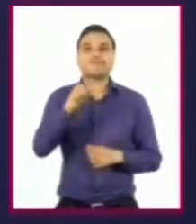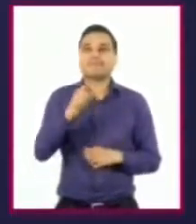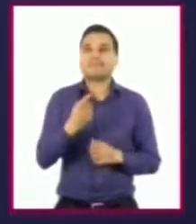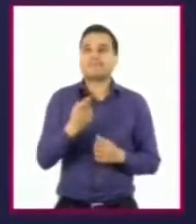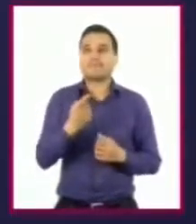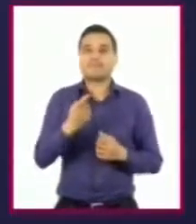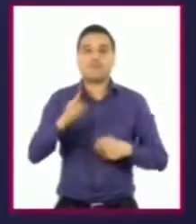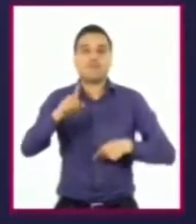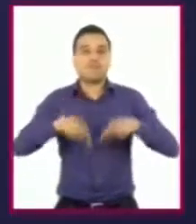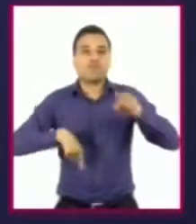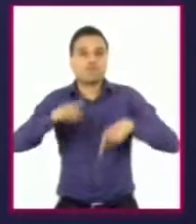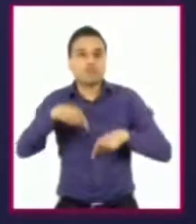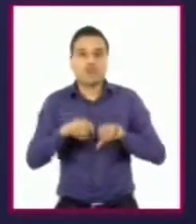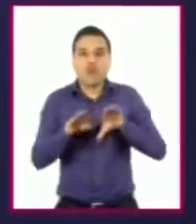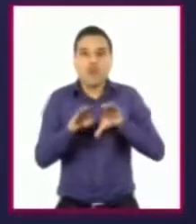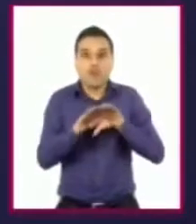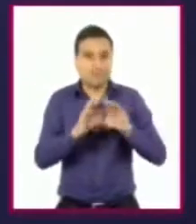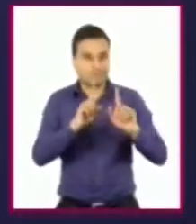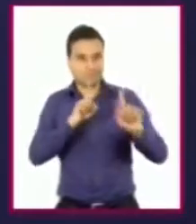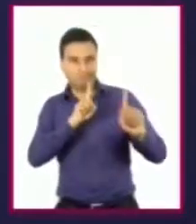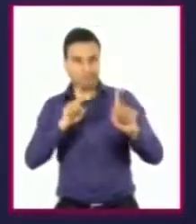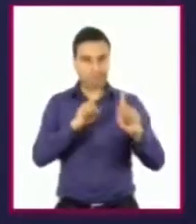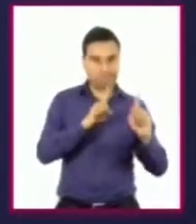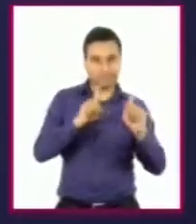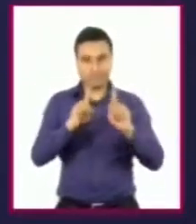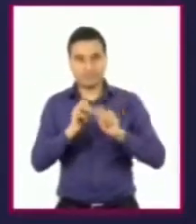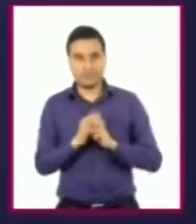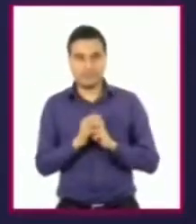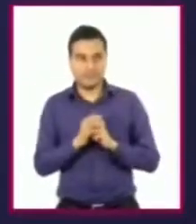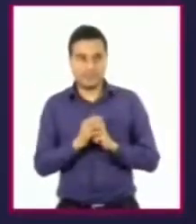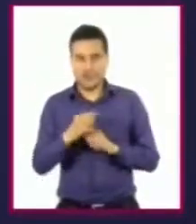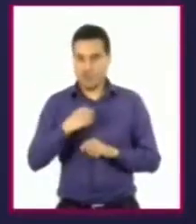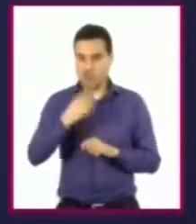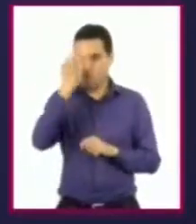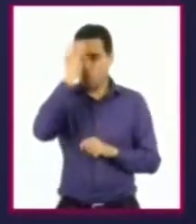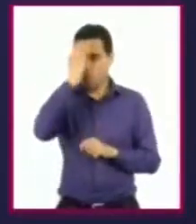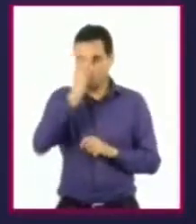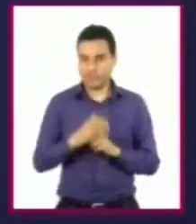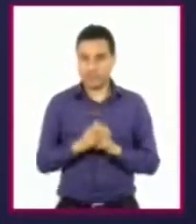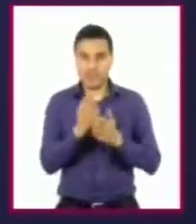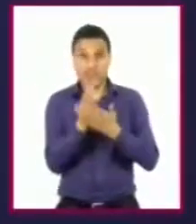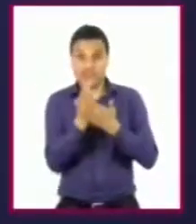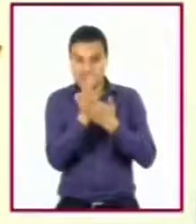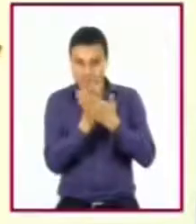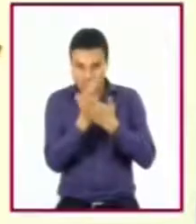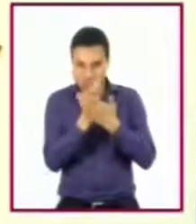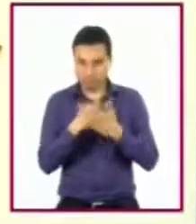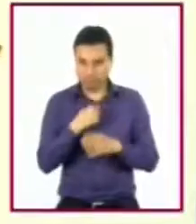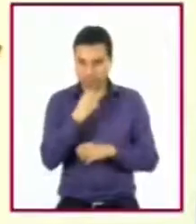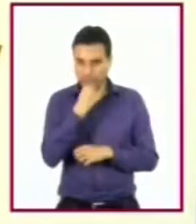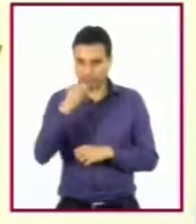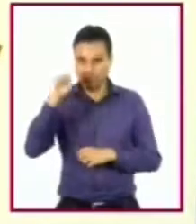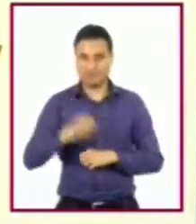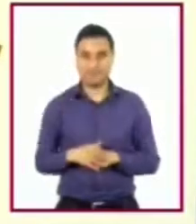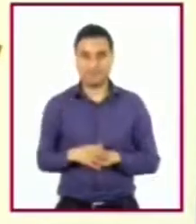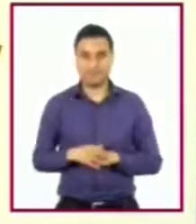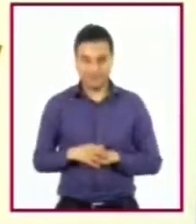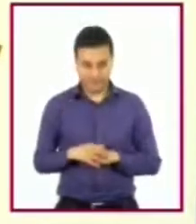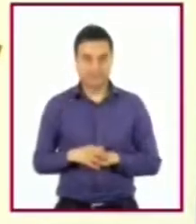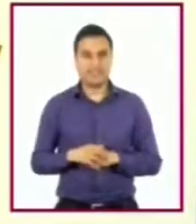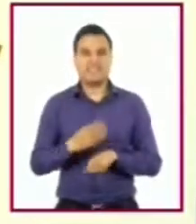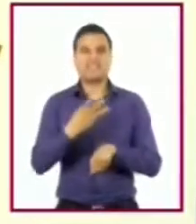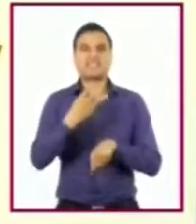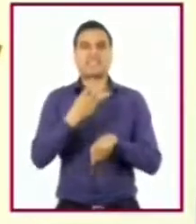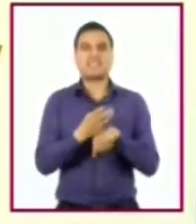con las personas que juegan. Y en el otro, hacer trazos más o menos gruesos. En la tercera columna